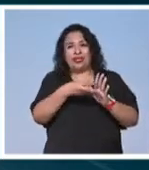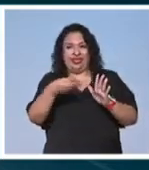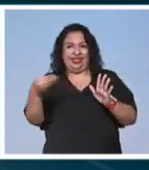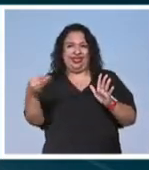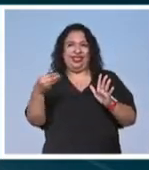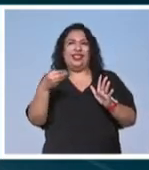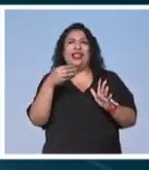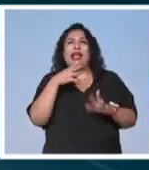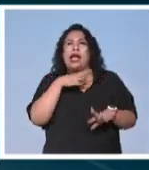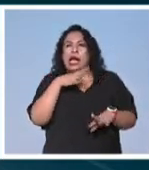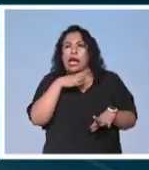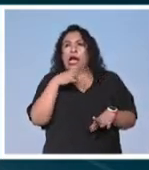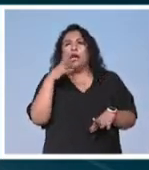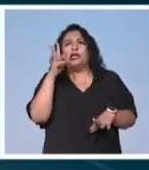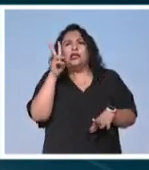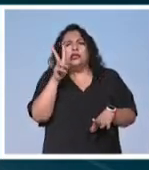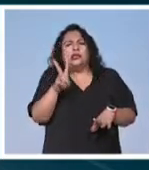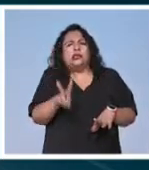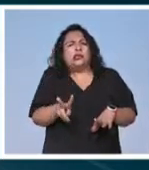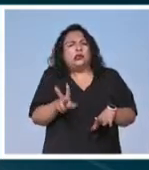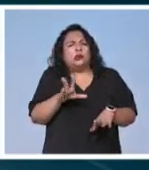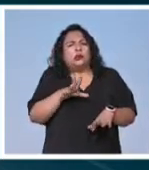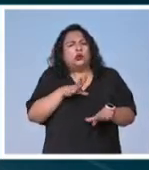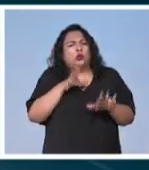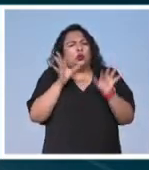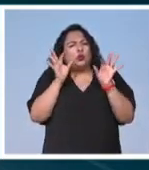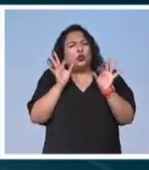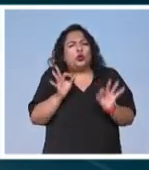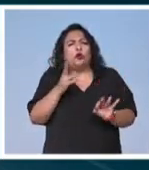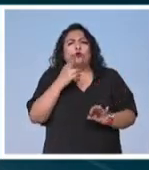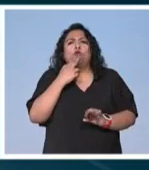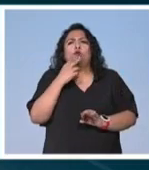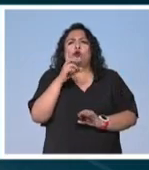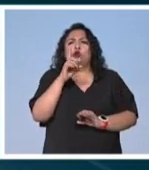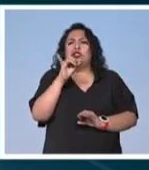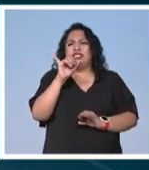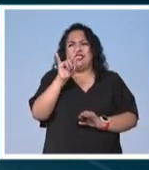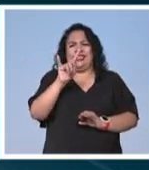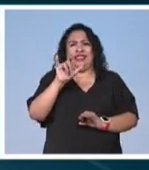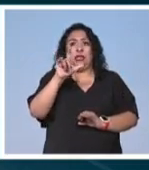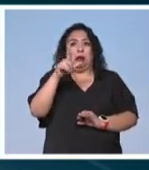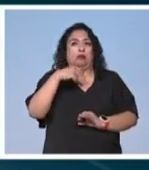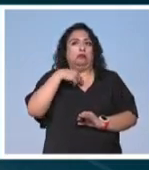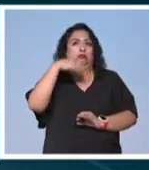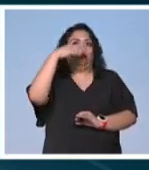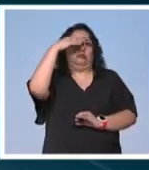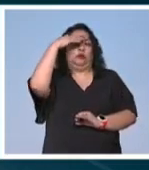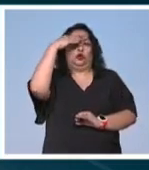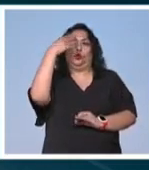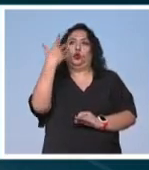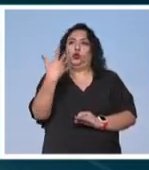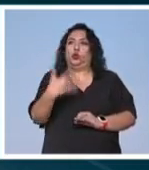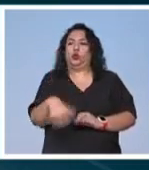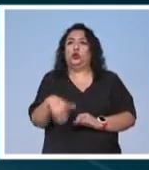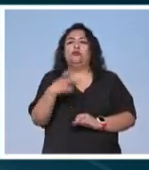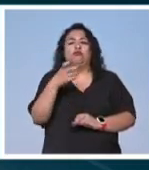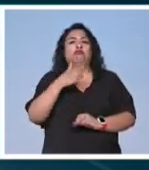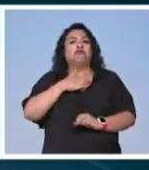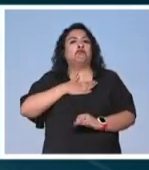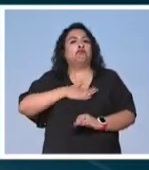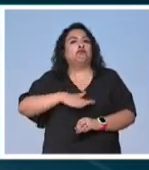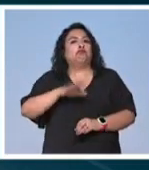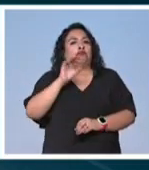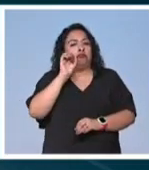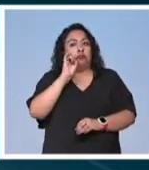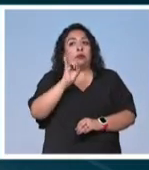con una extrema calidad digital nos parece que merece la pena,